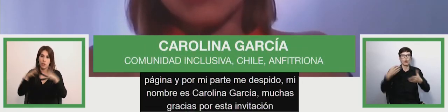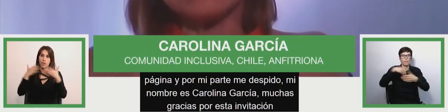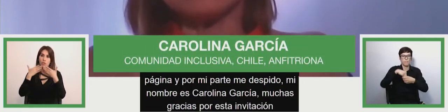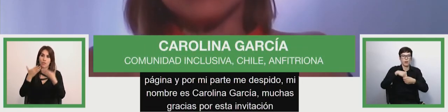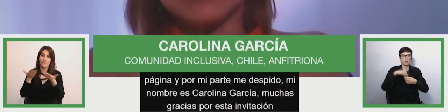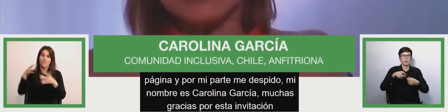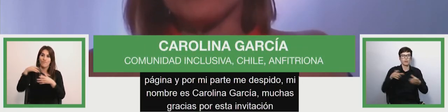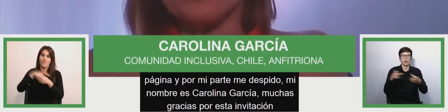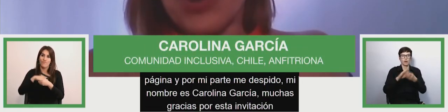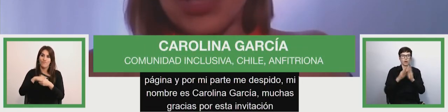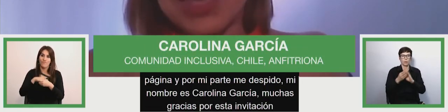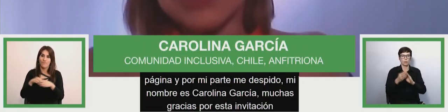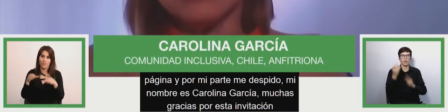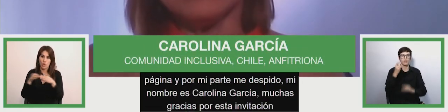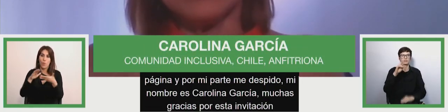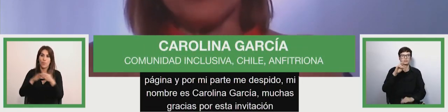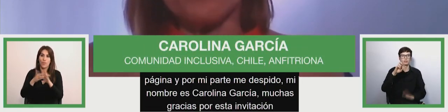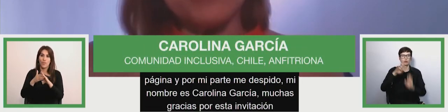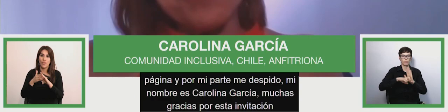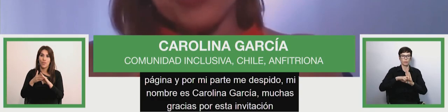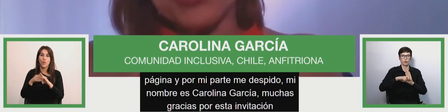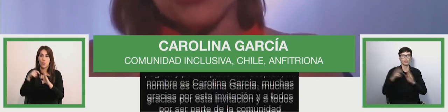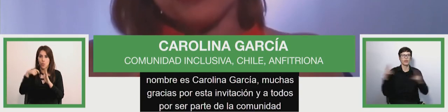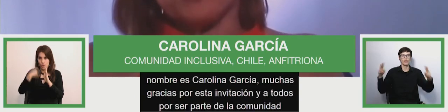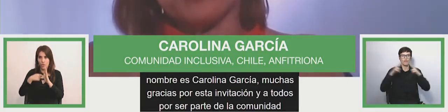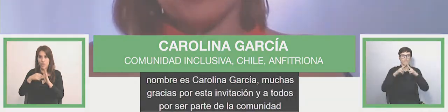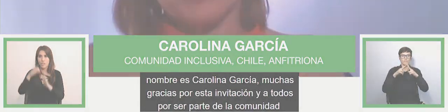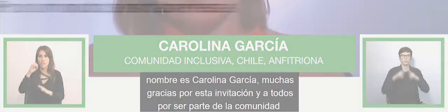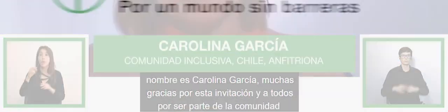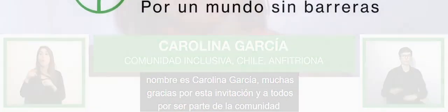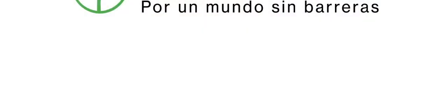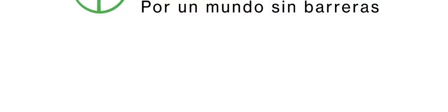comunidad de Ciro Project nos vemos ¡Gracias!